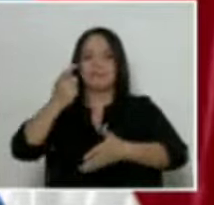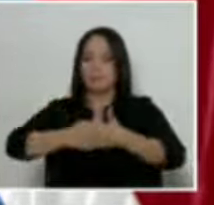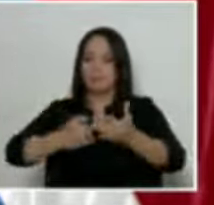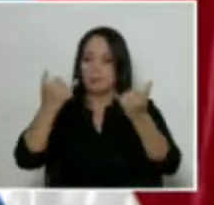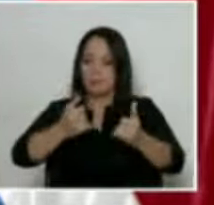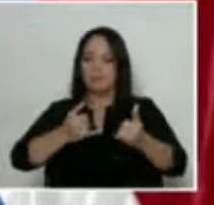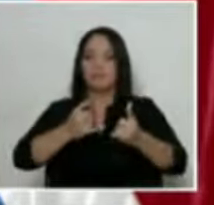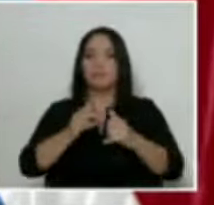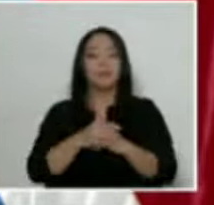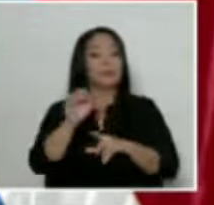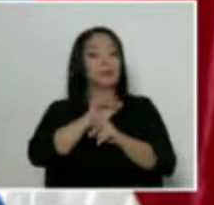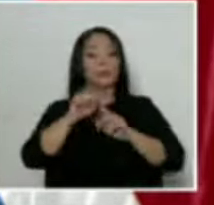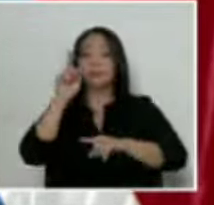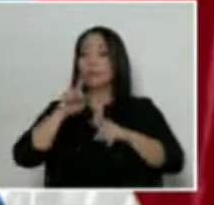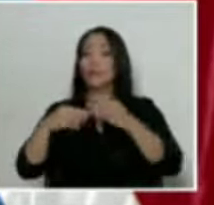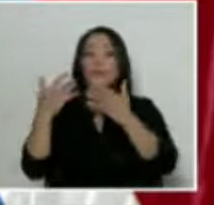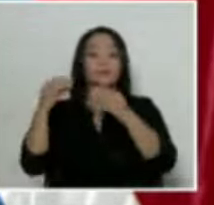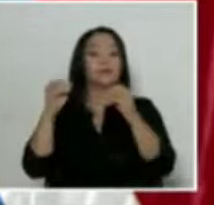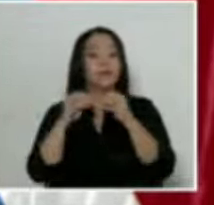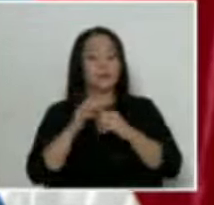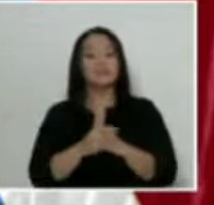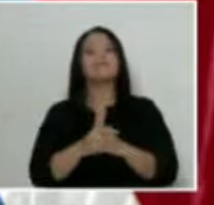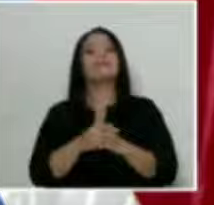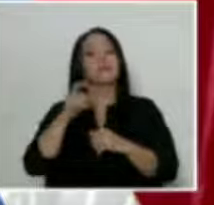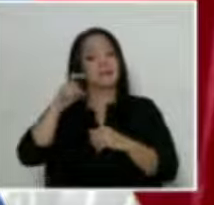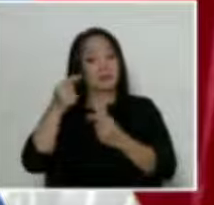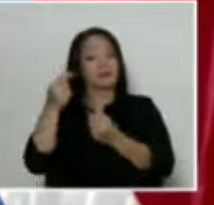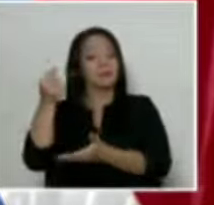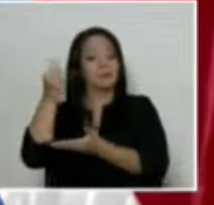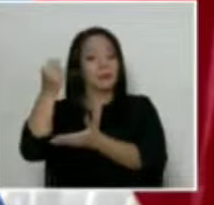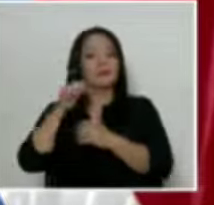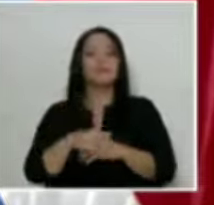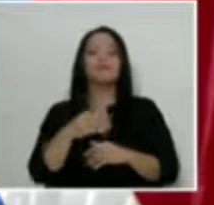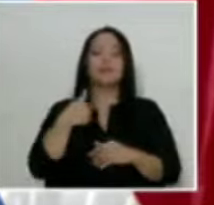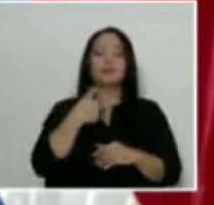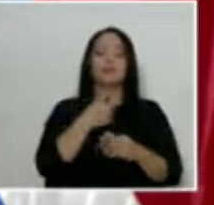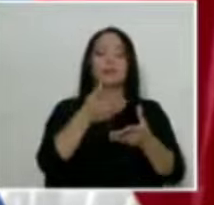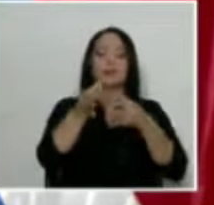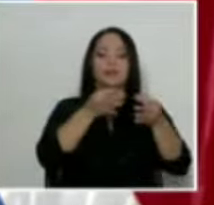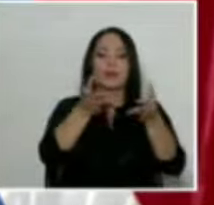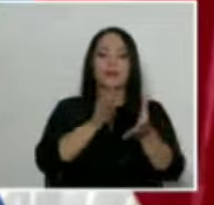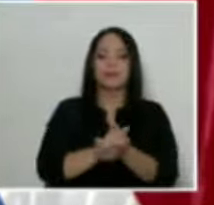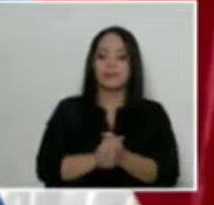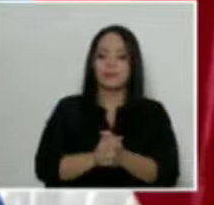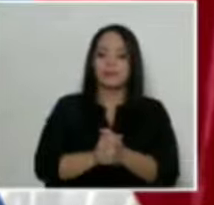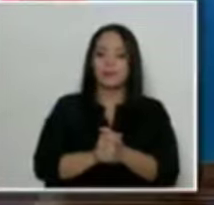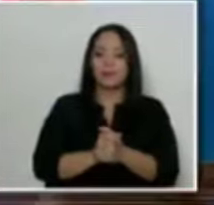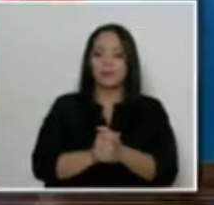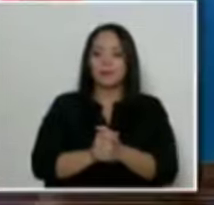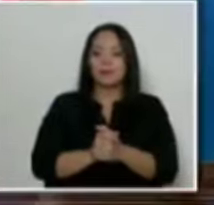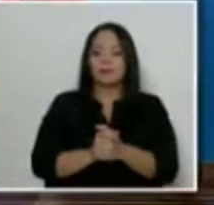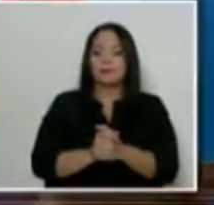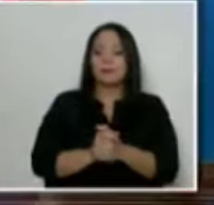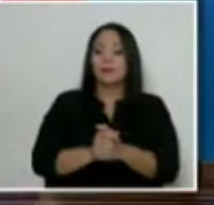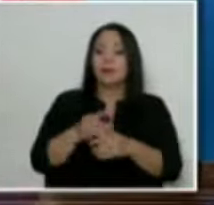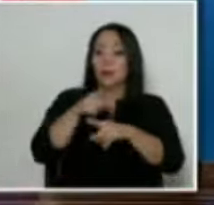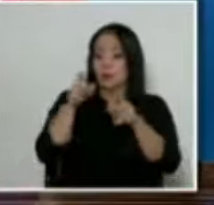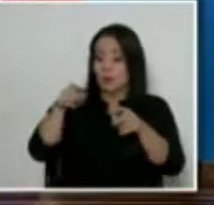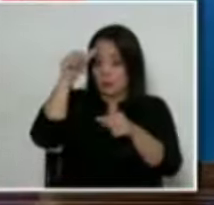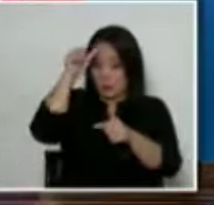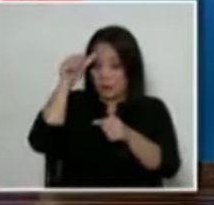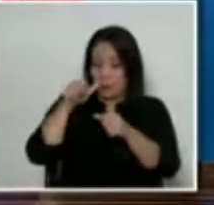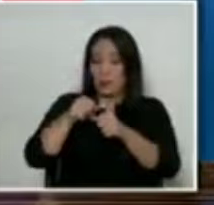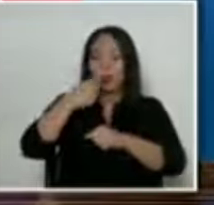puede esperar y requiere muchos recursos. Señor ministro, por favor. Sí, básicamente ustedes recordarán que ya